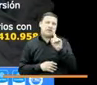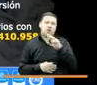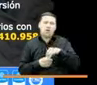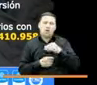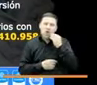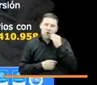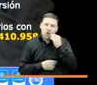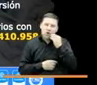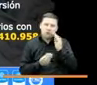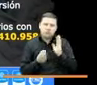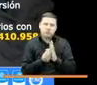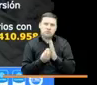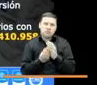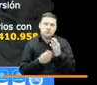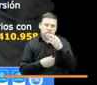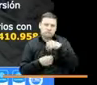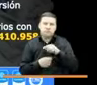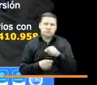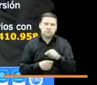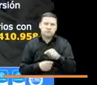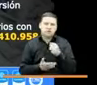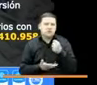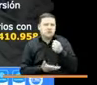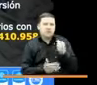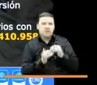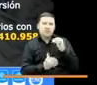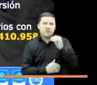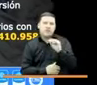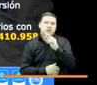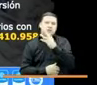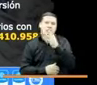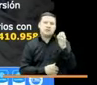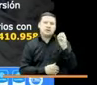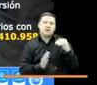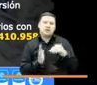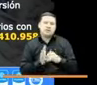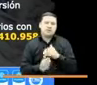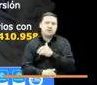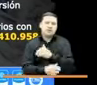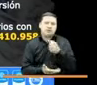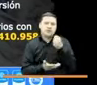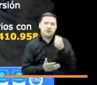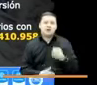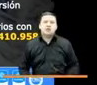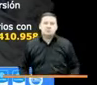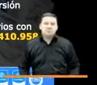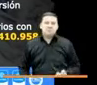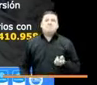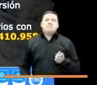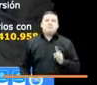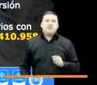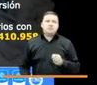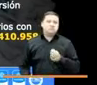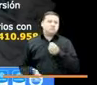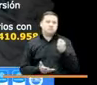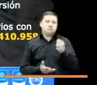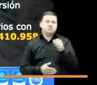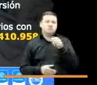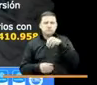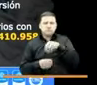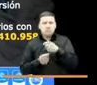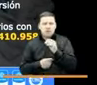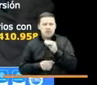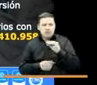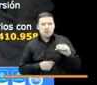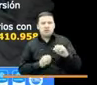víctimas de desplazamiento forzado con una inversión superior a los 400 mil millones de pesos. También se entregó ayuda humanitaria en dinero